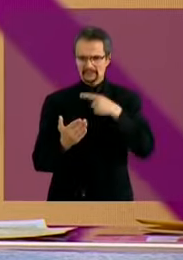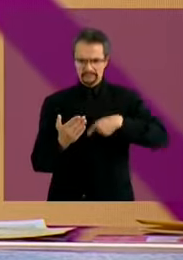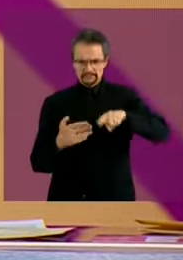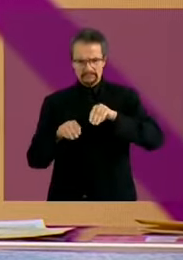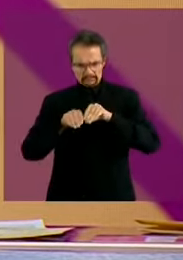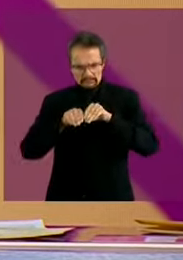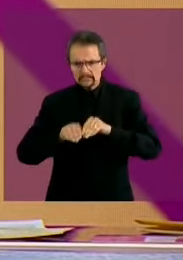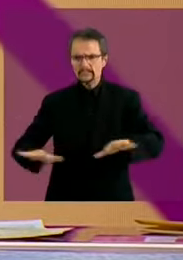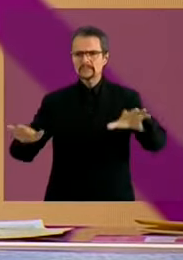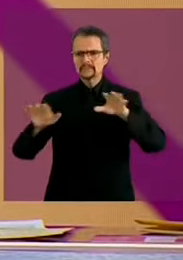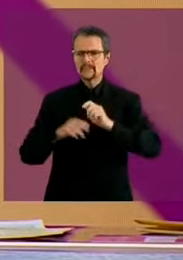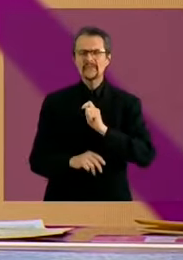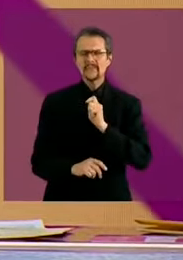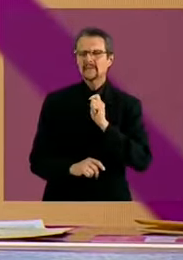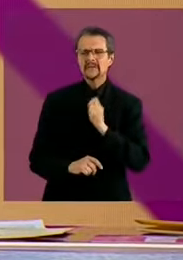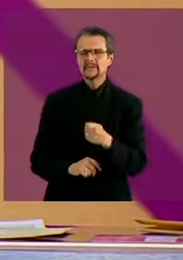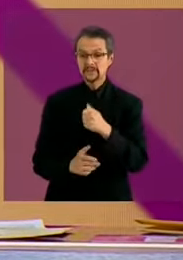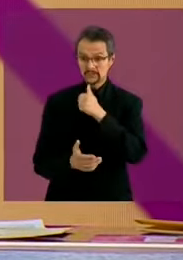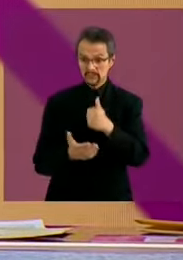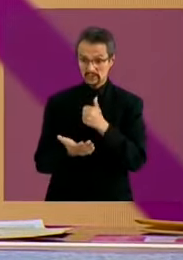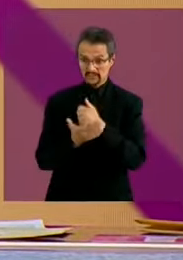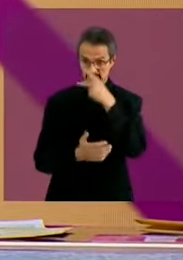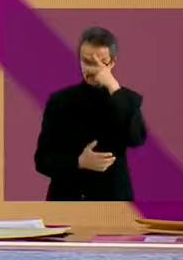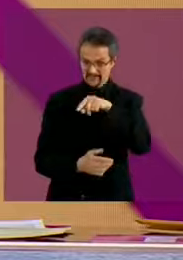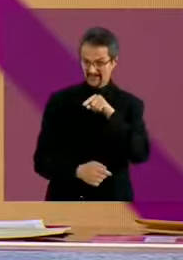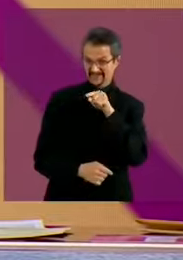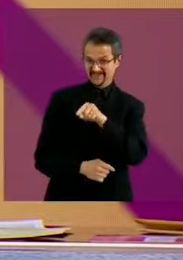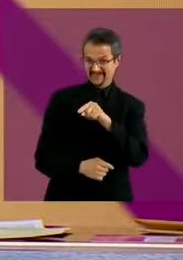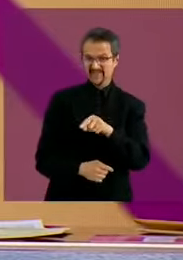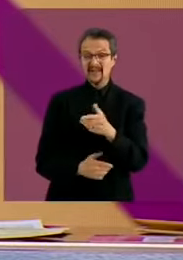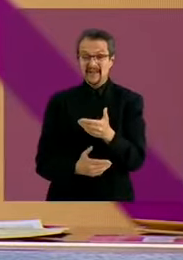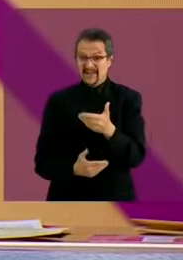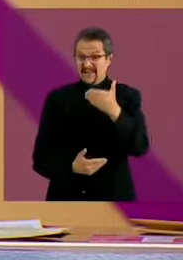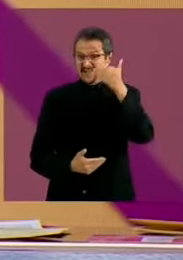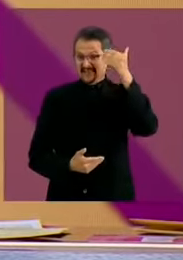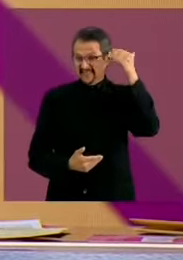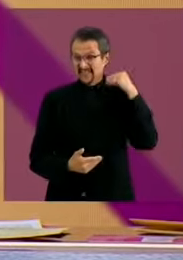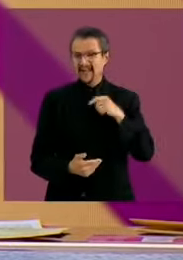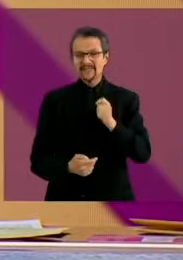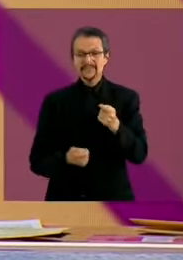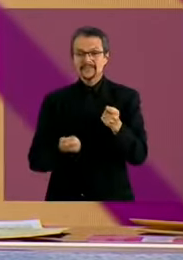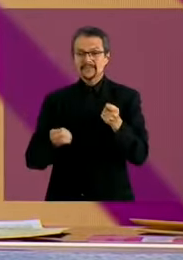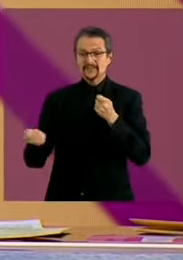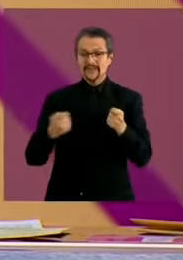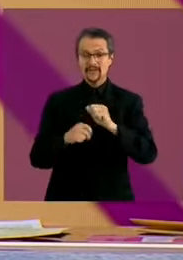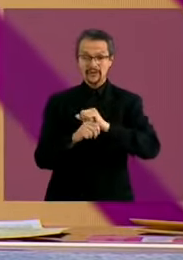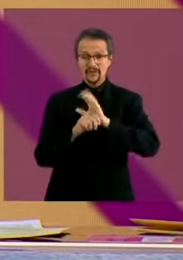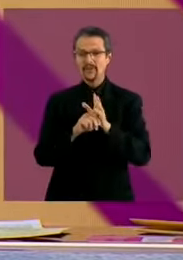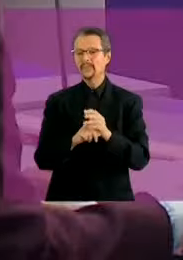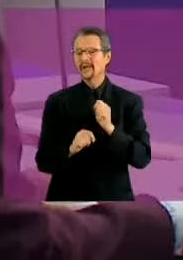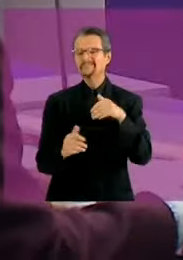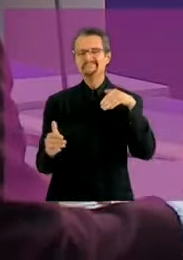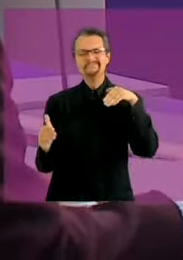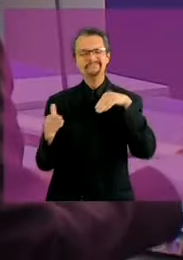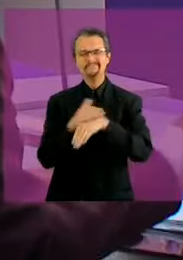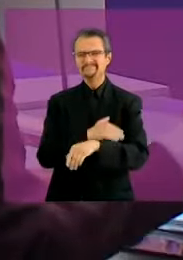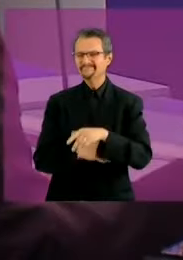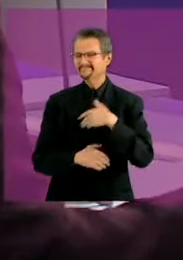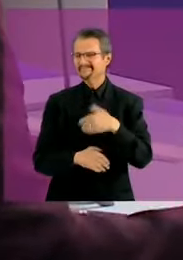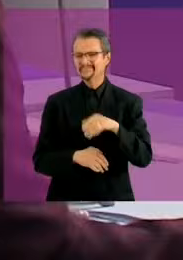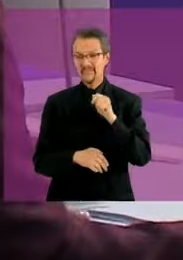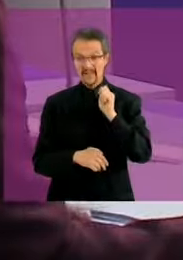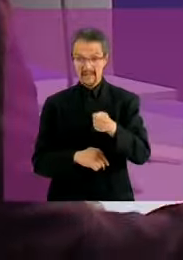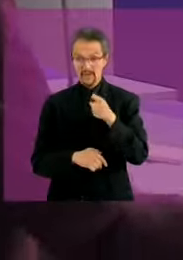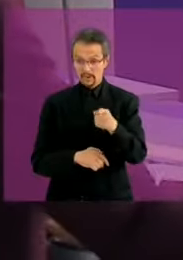la Ciudad de México fue un fracaso en el manejo de la pandemia. Y aquí, Claudia, tú tendrías que decir algo muy